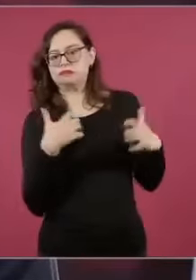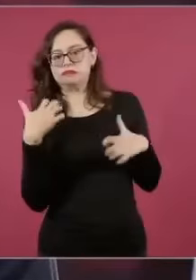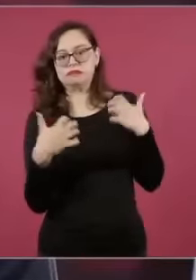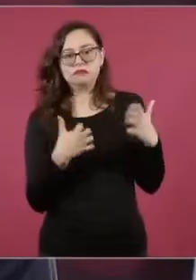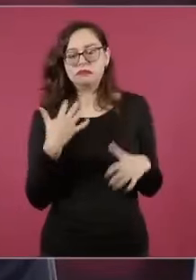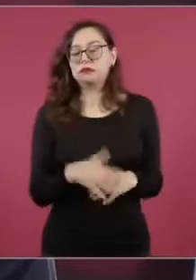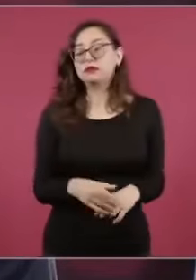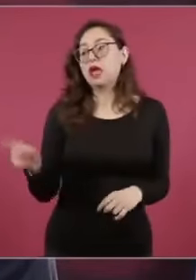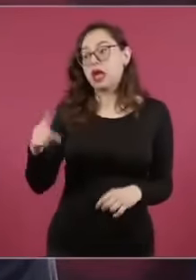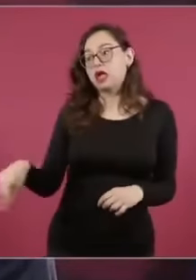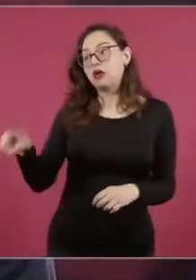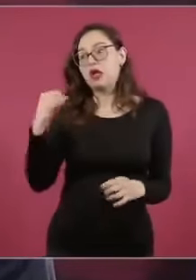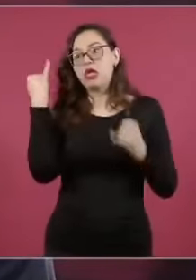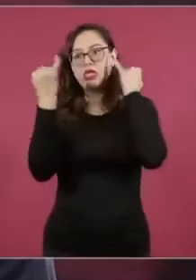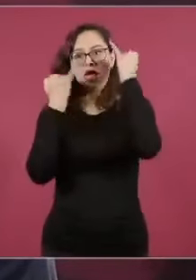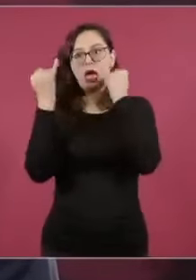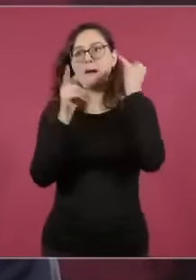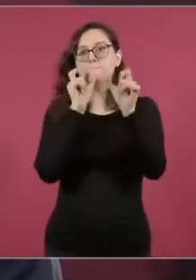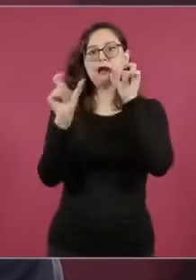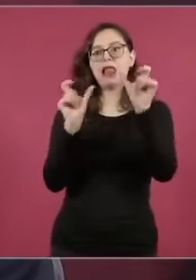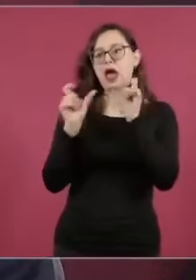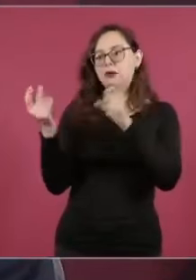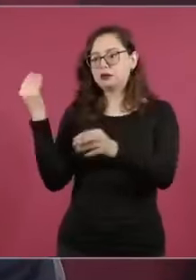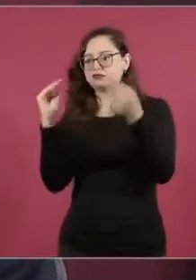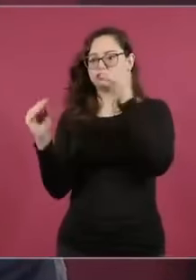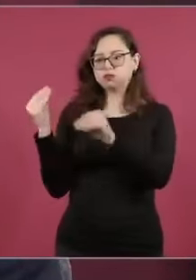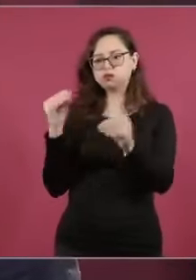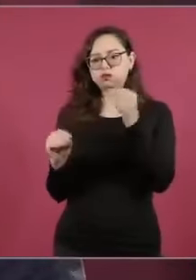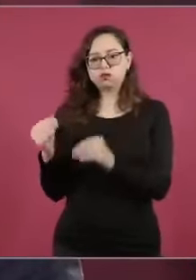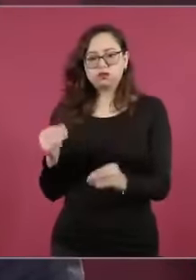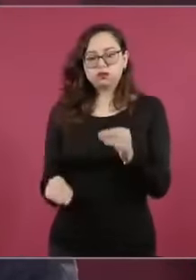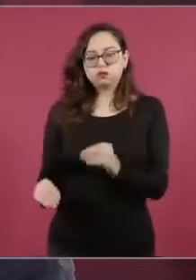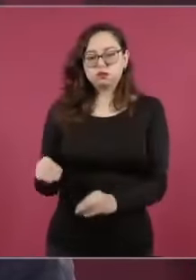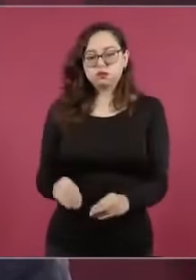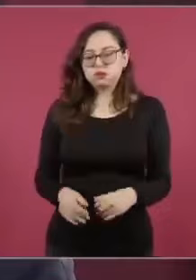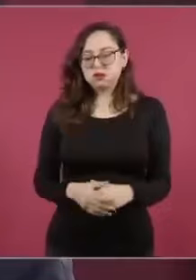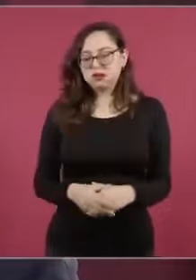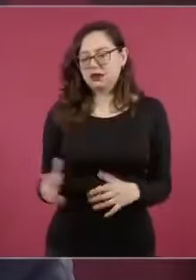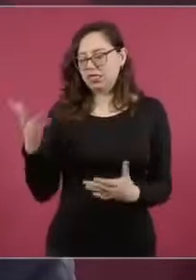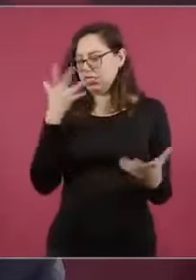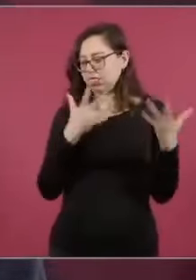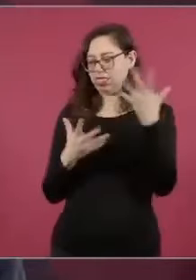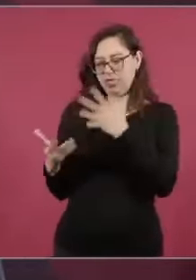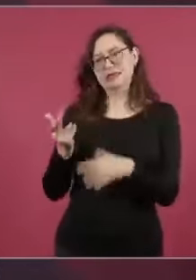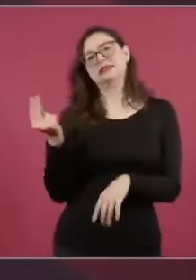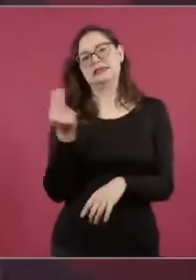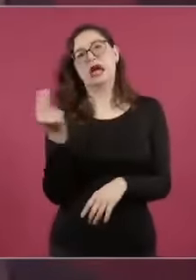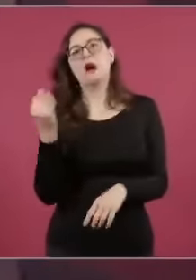petitorio en esencia primero dicen